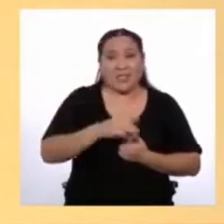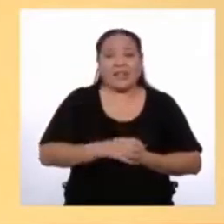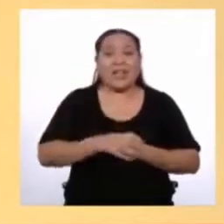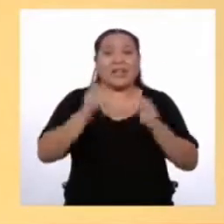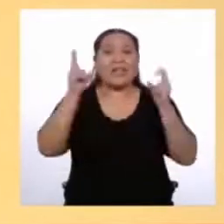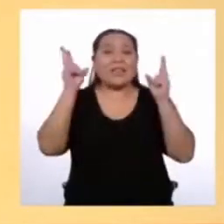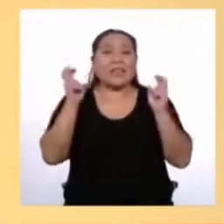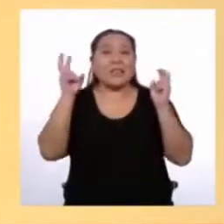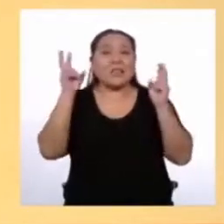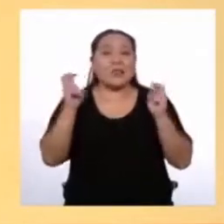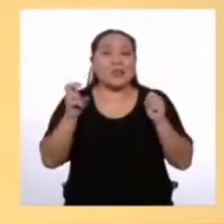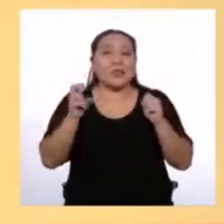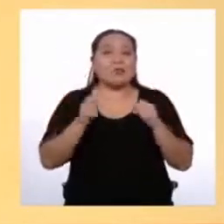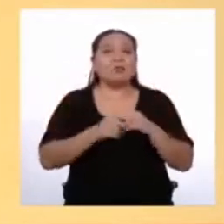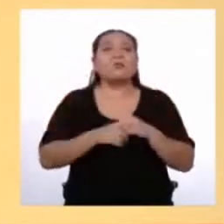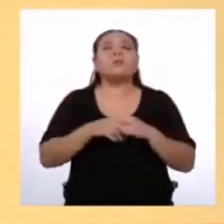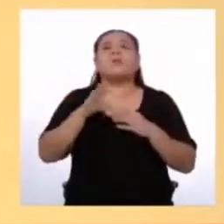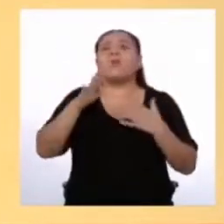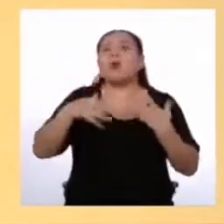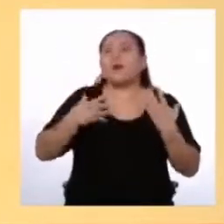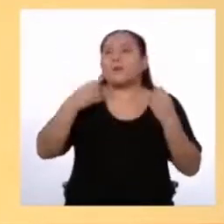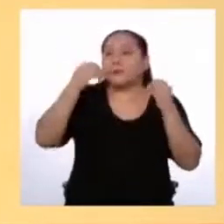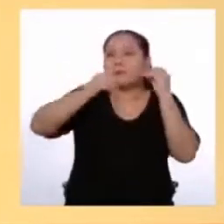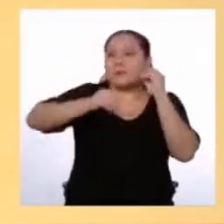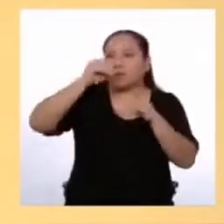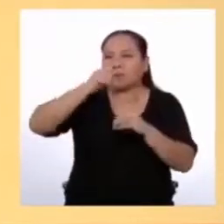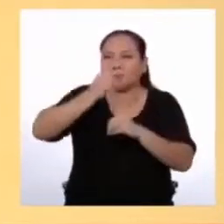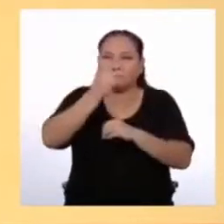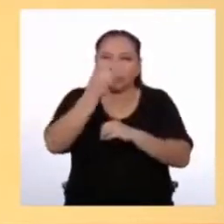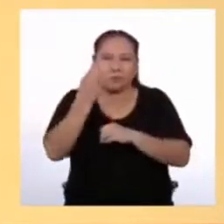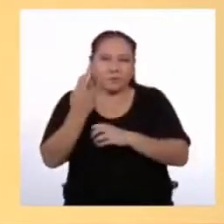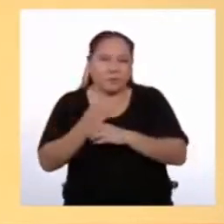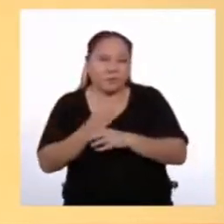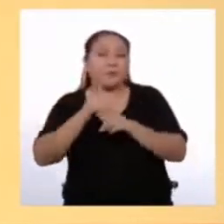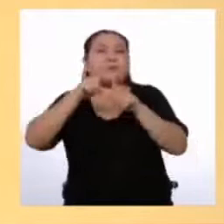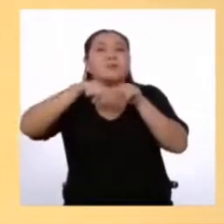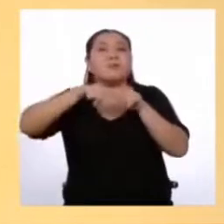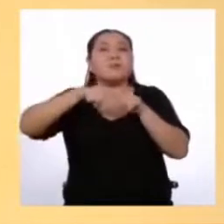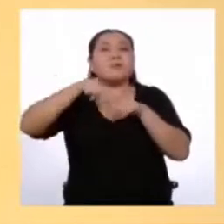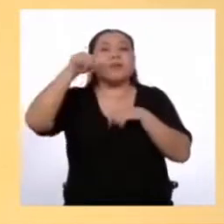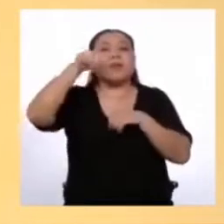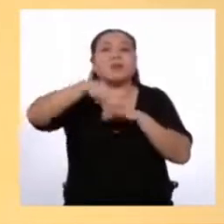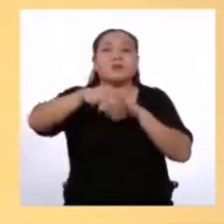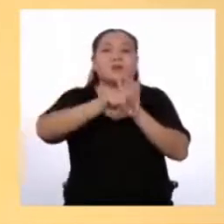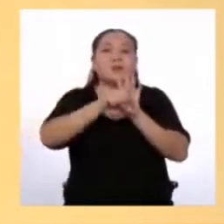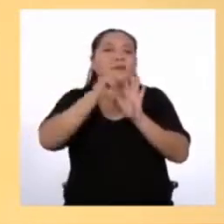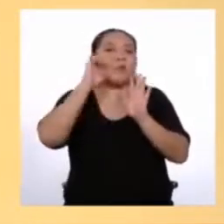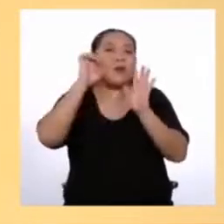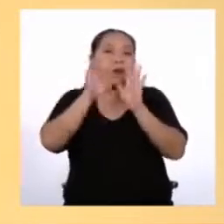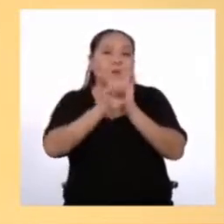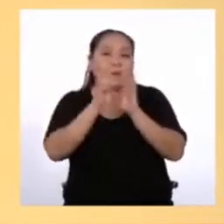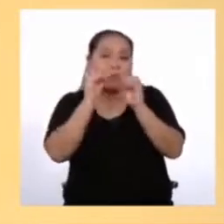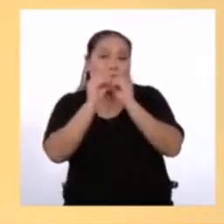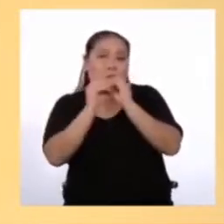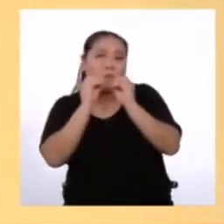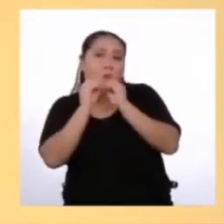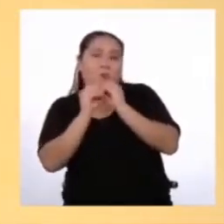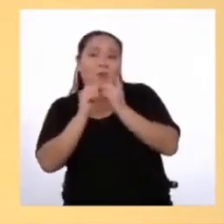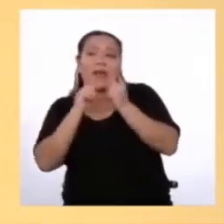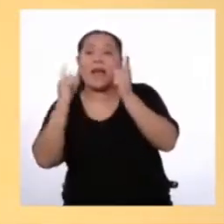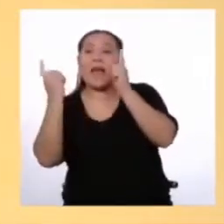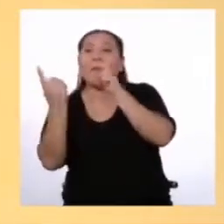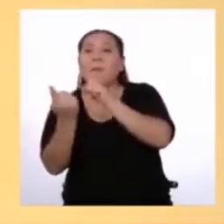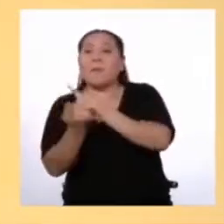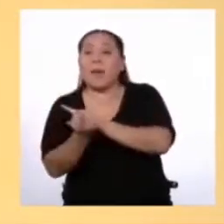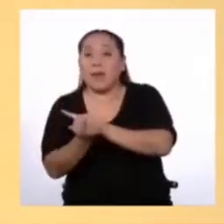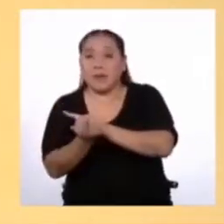el título puede tener algunas modalidades De acuerdo a la función de la ley Por ejemplo, para modificar o cambiar una ley